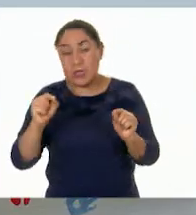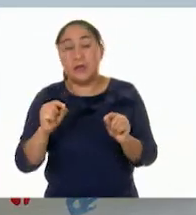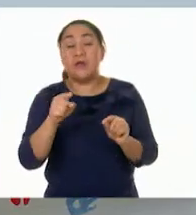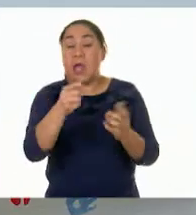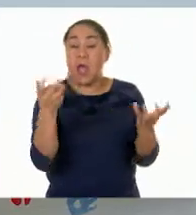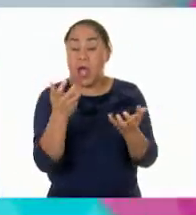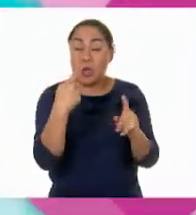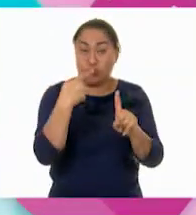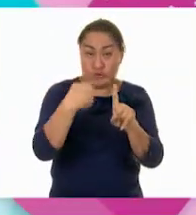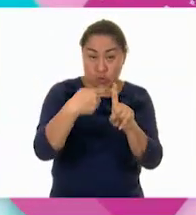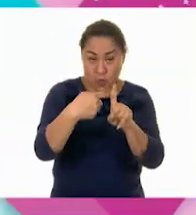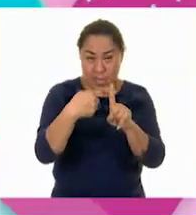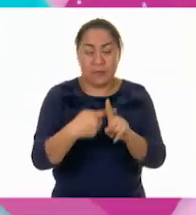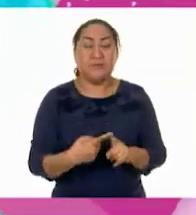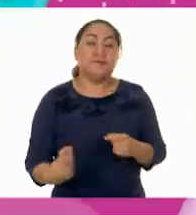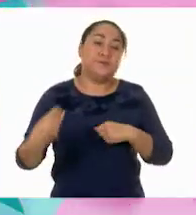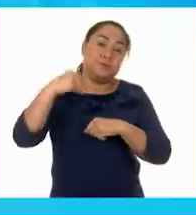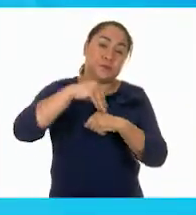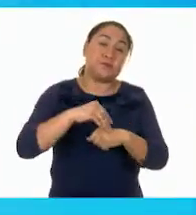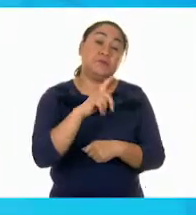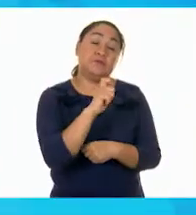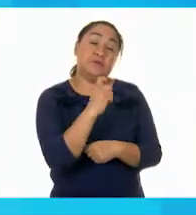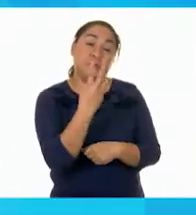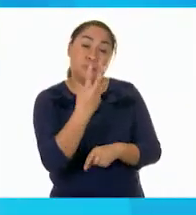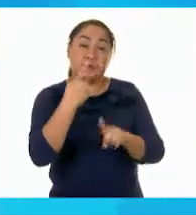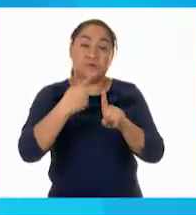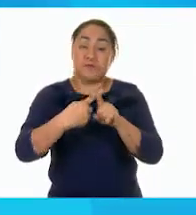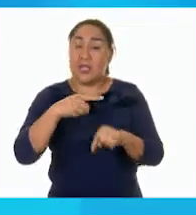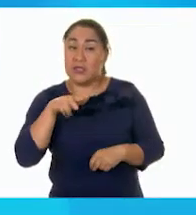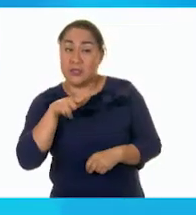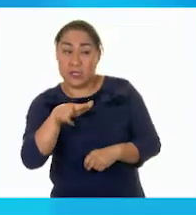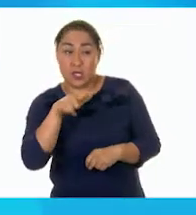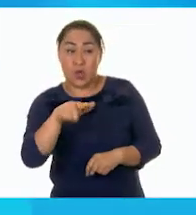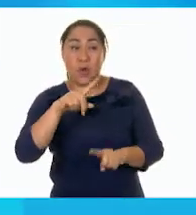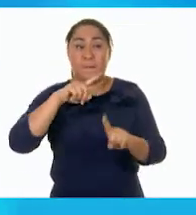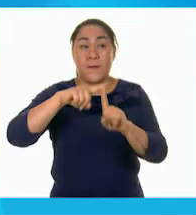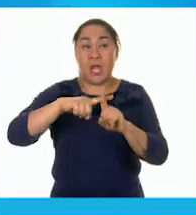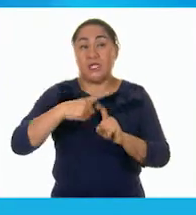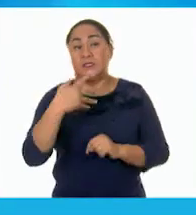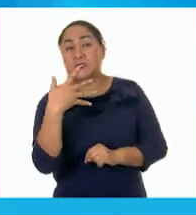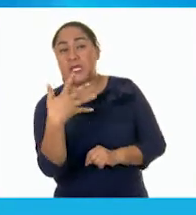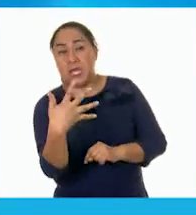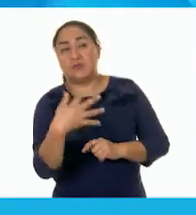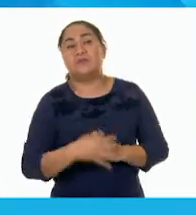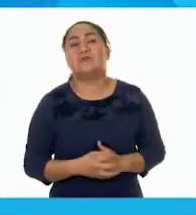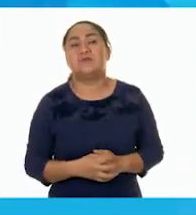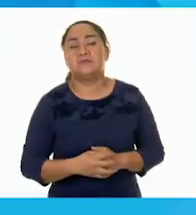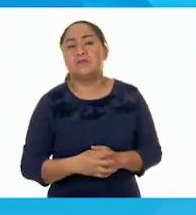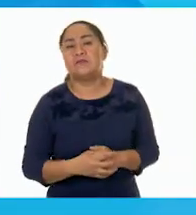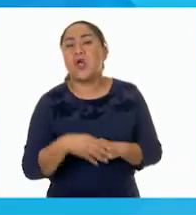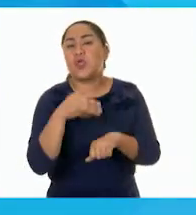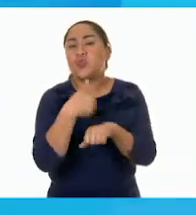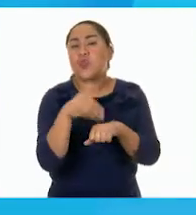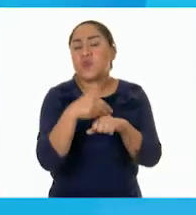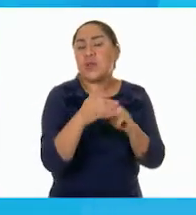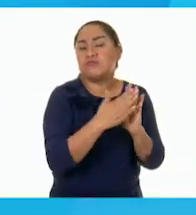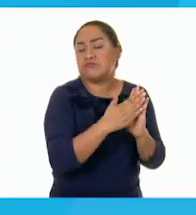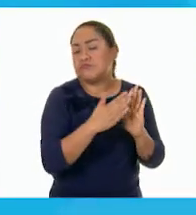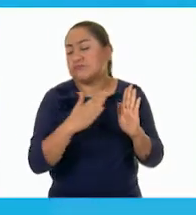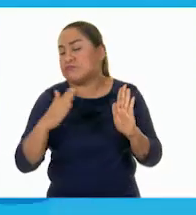veintitrés más dieciocho más cinco. ¿A qué número llegaré?